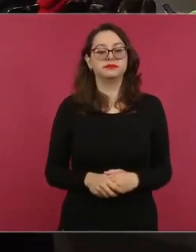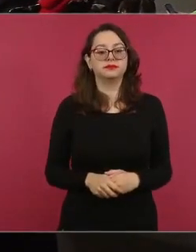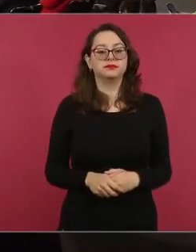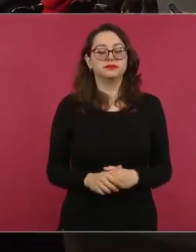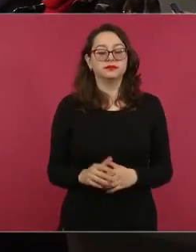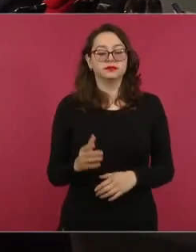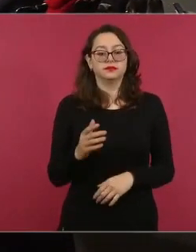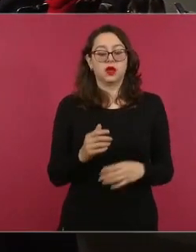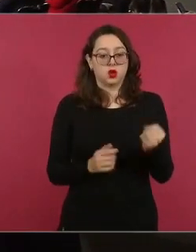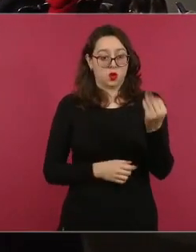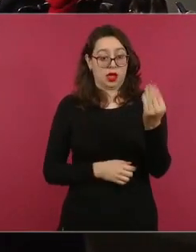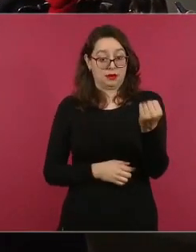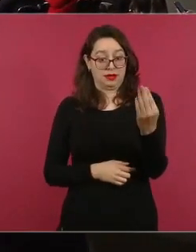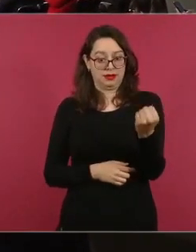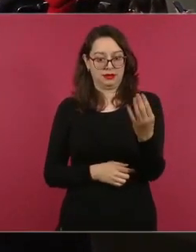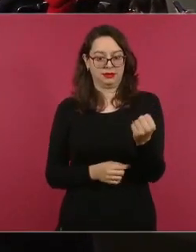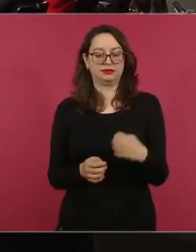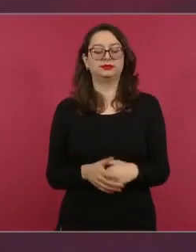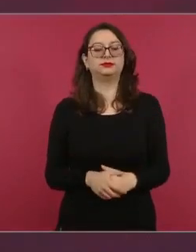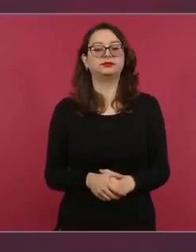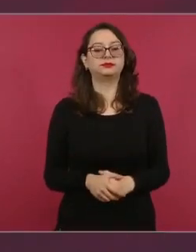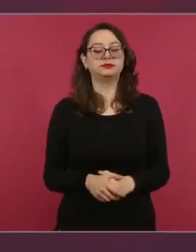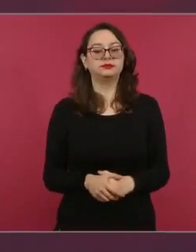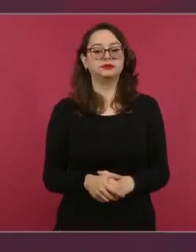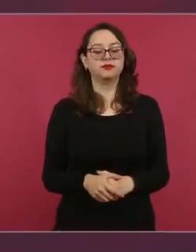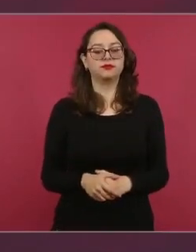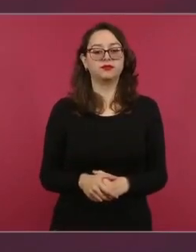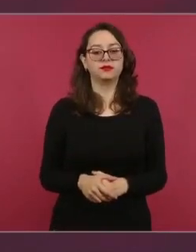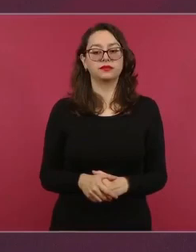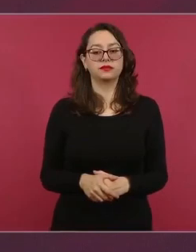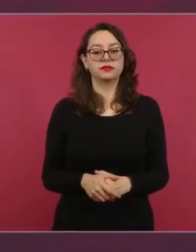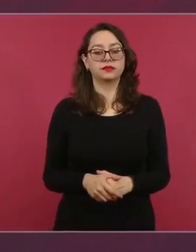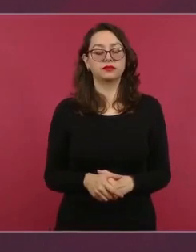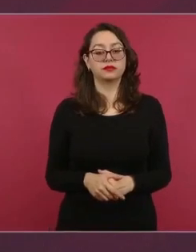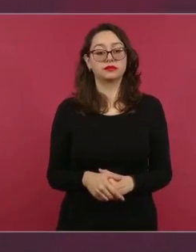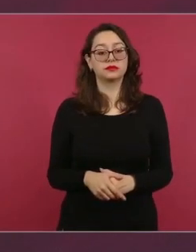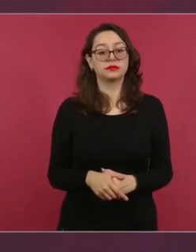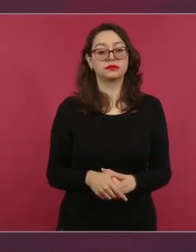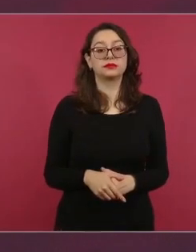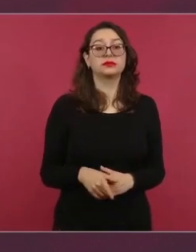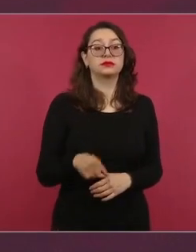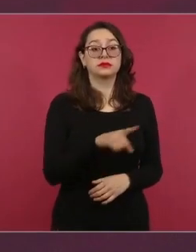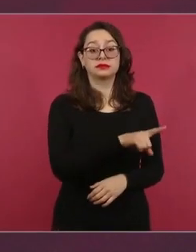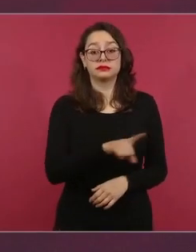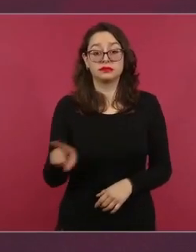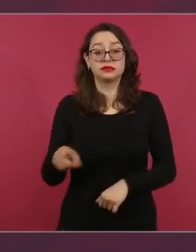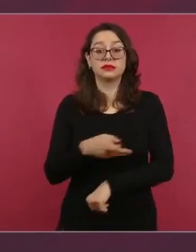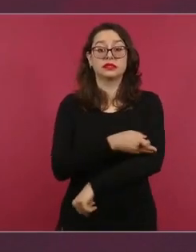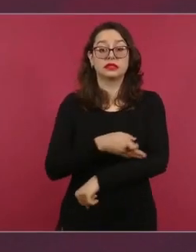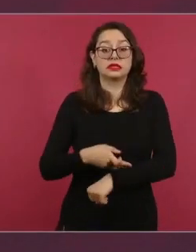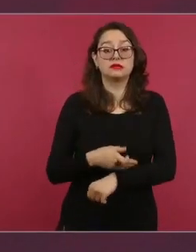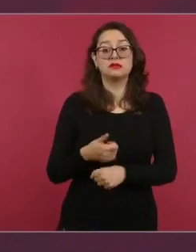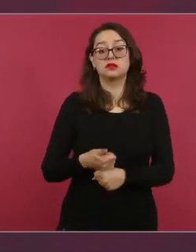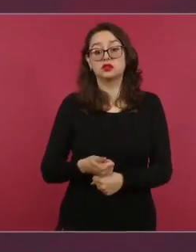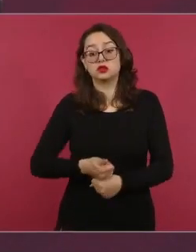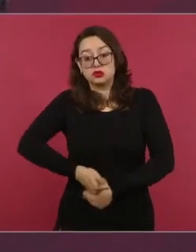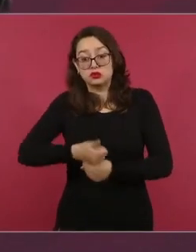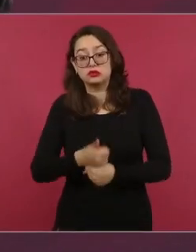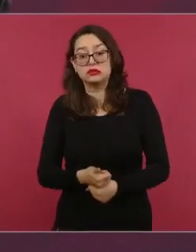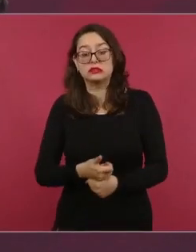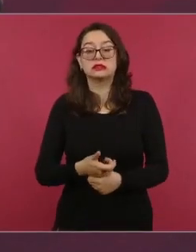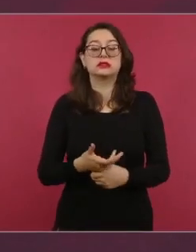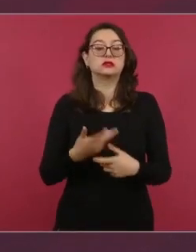nueve, a todas las familias damnificadas se les entregará un paquete de enseres